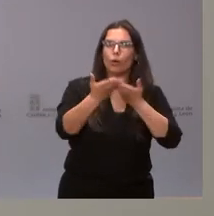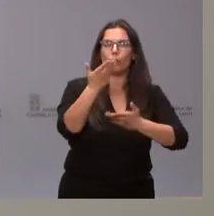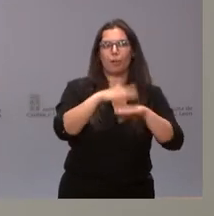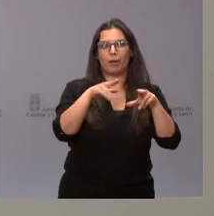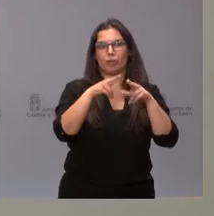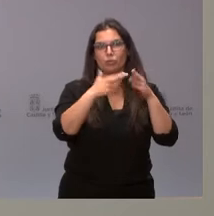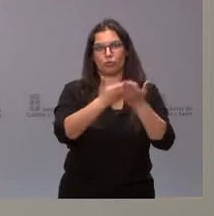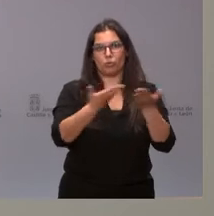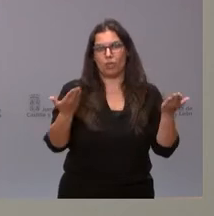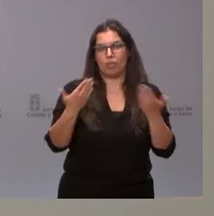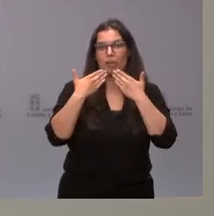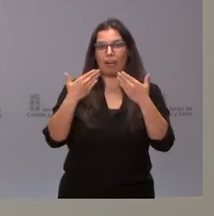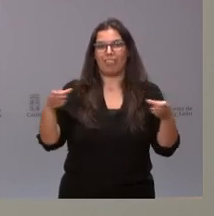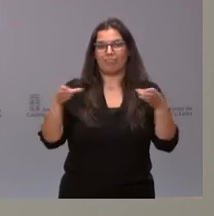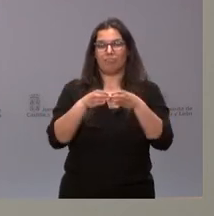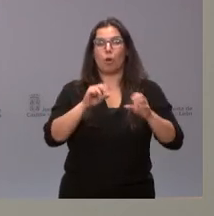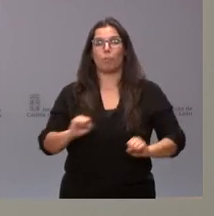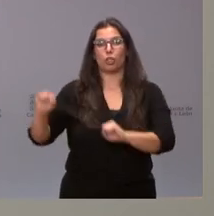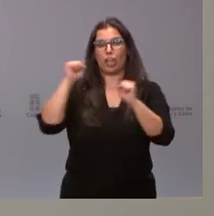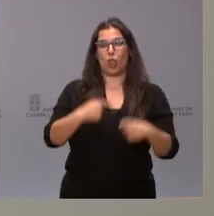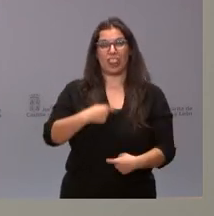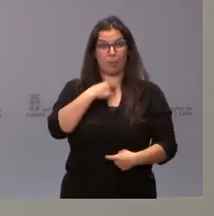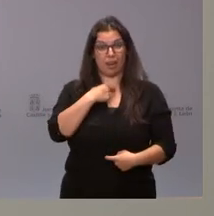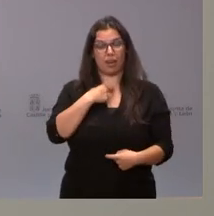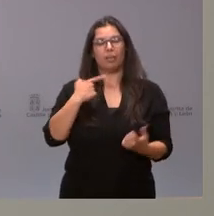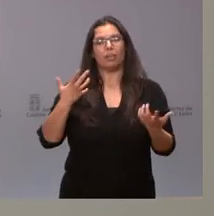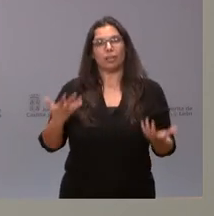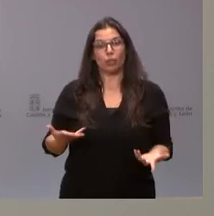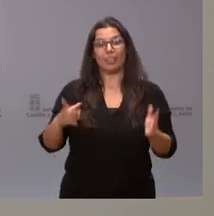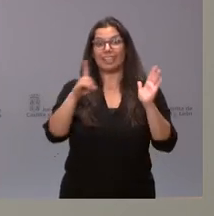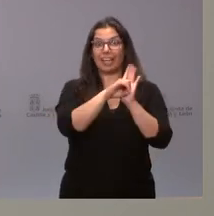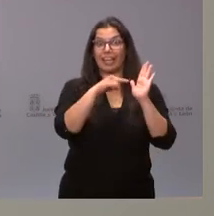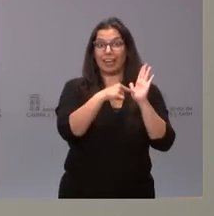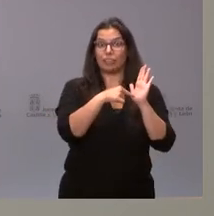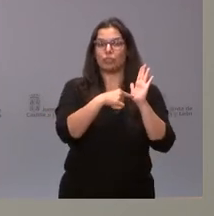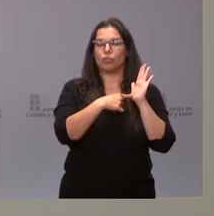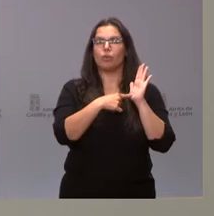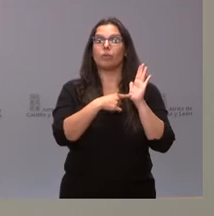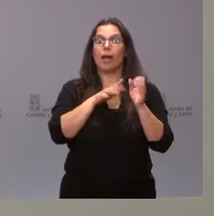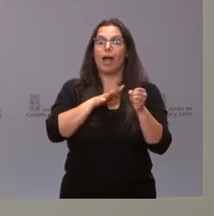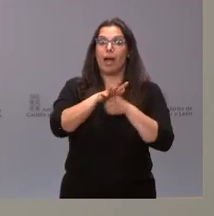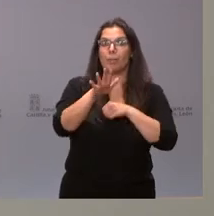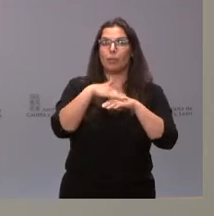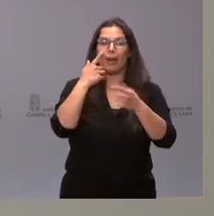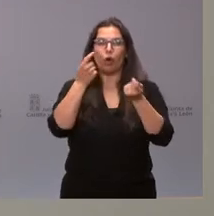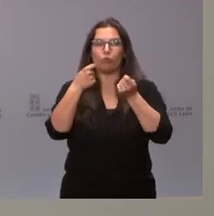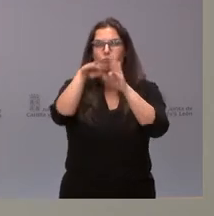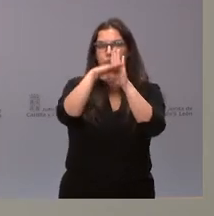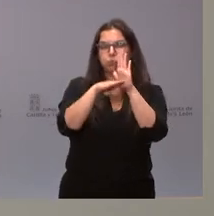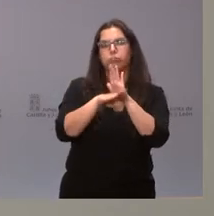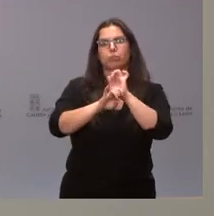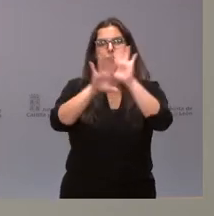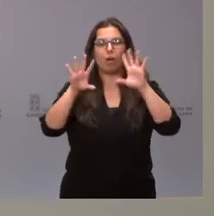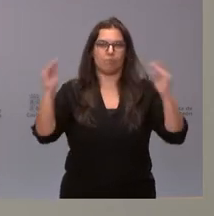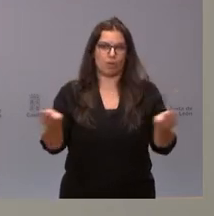de la sociedad a través de la Protección Civil y lo que hacemos a través de este decreto es mejorar todo el ámbito de regulación en torno al mismo. Por tanto,